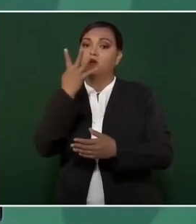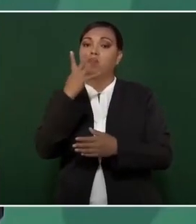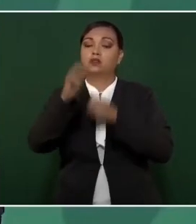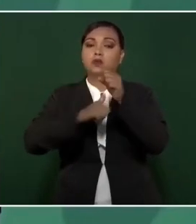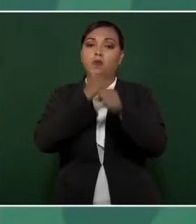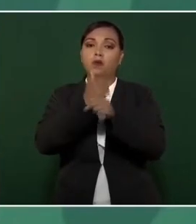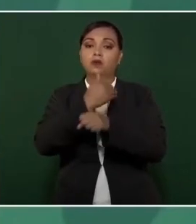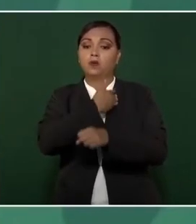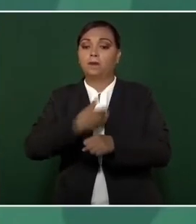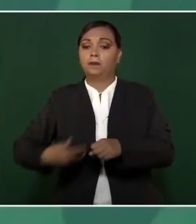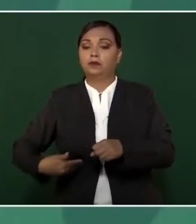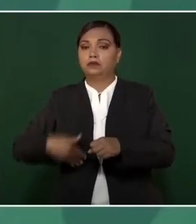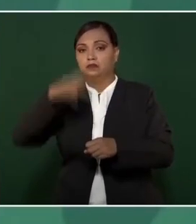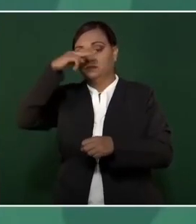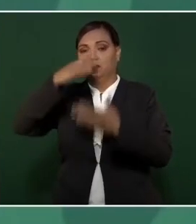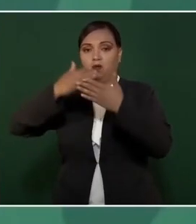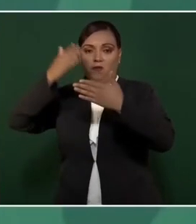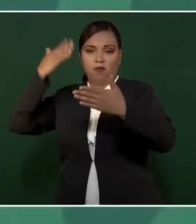cuatro años.